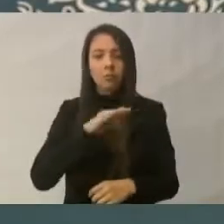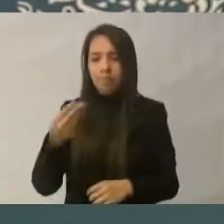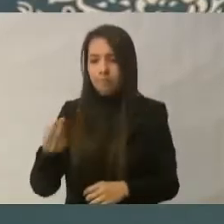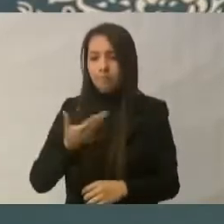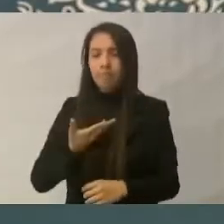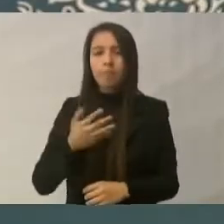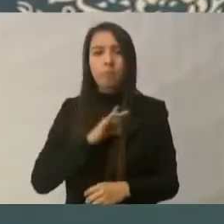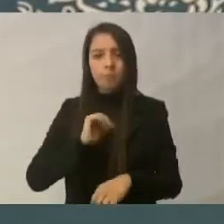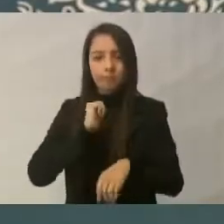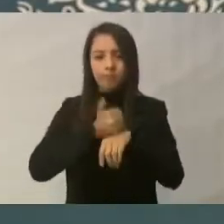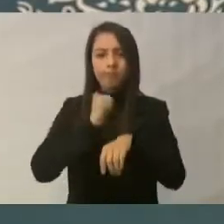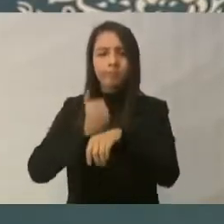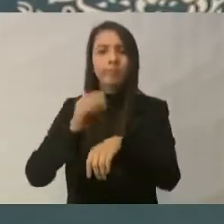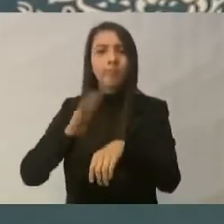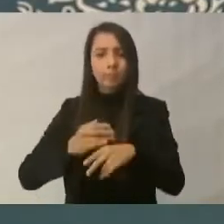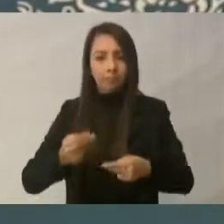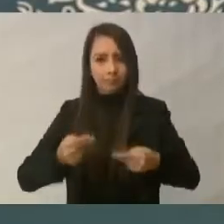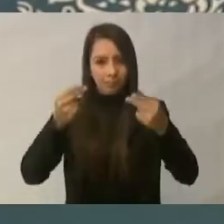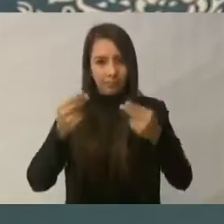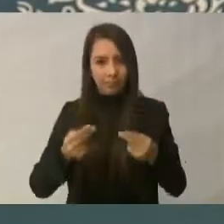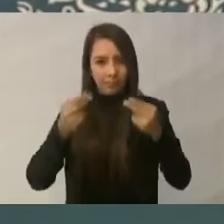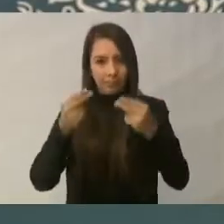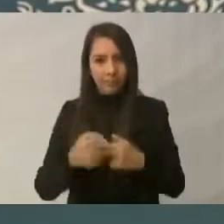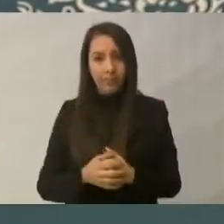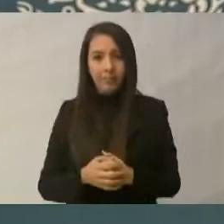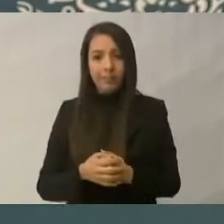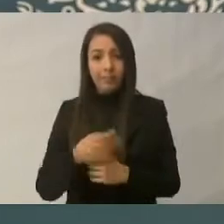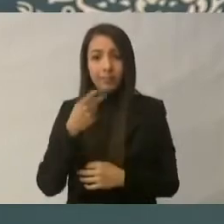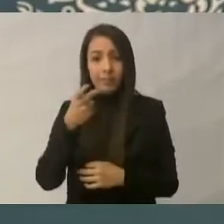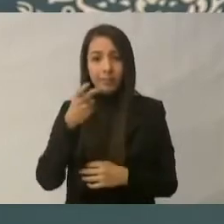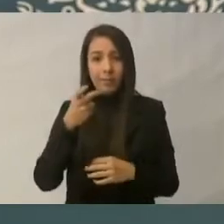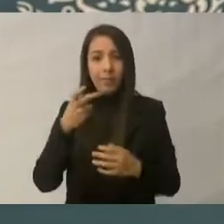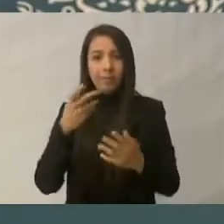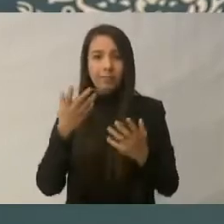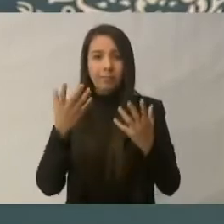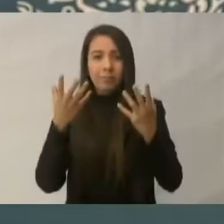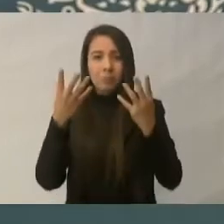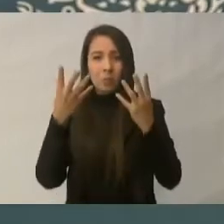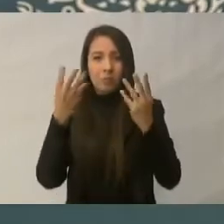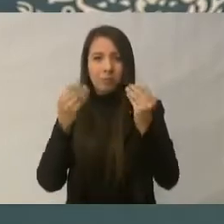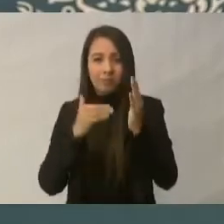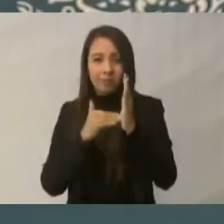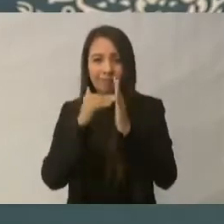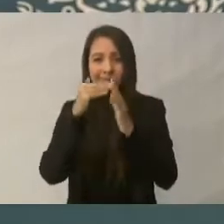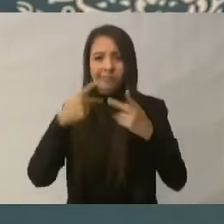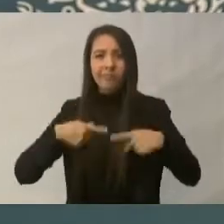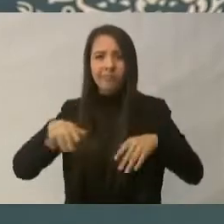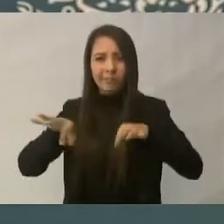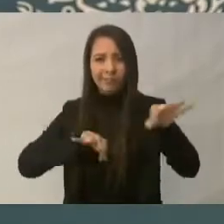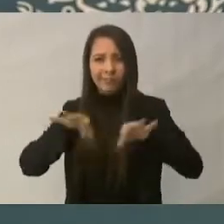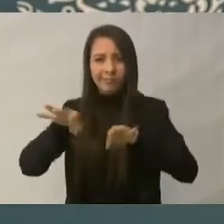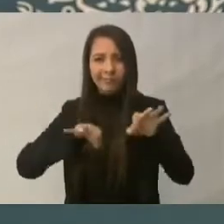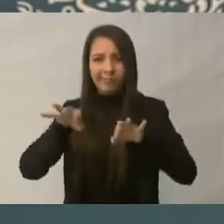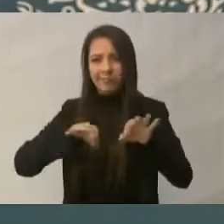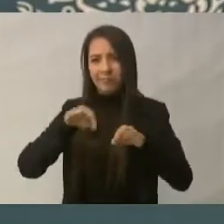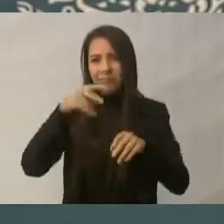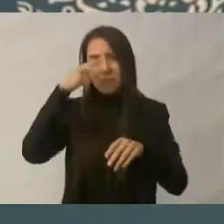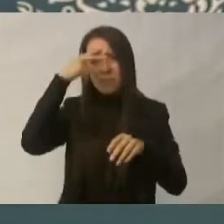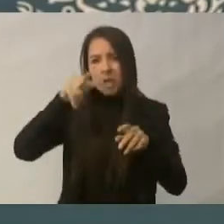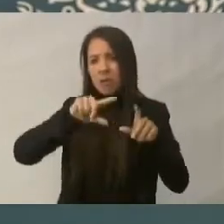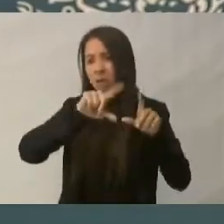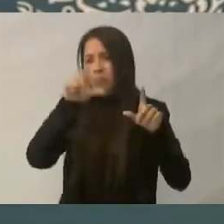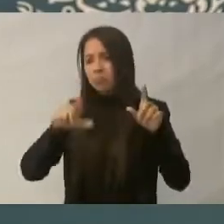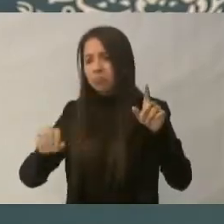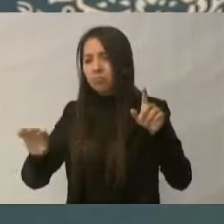De esta manera, los miles de trabajadores de otras regiones de México encontrarán una acogida en